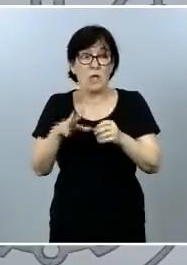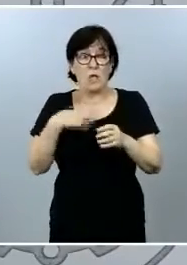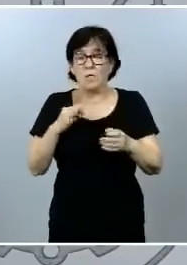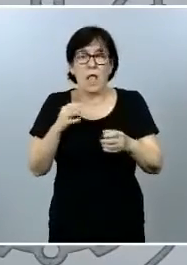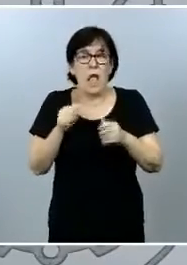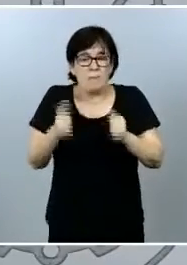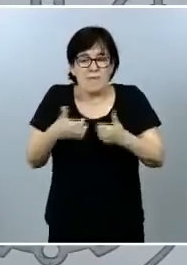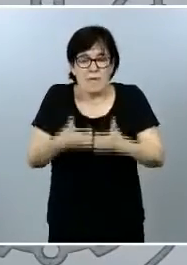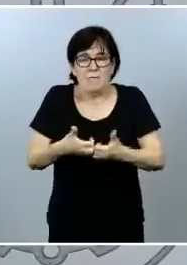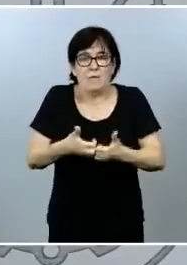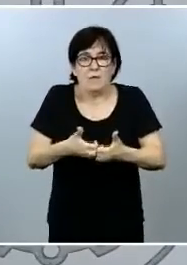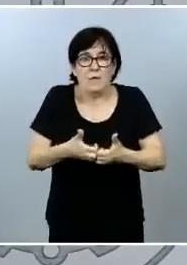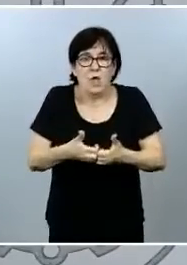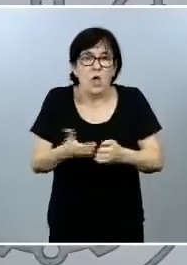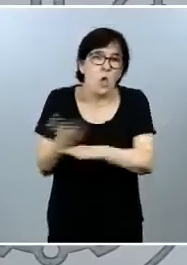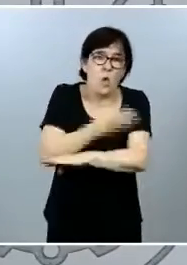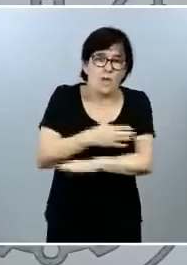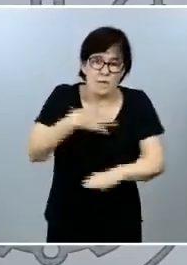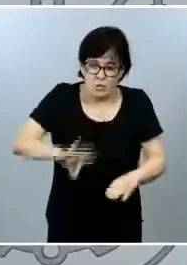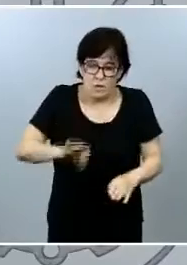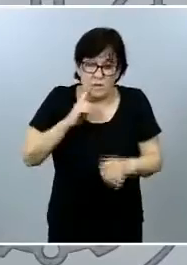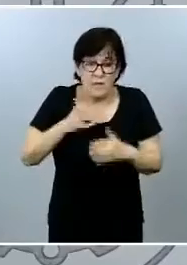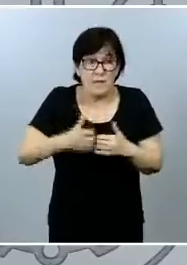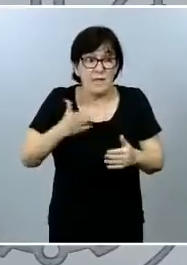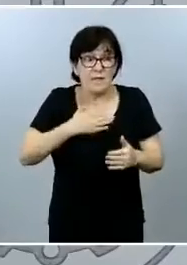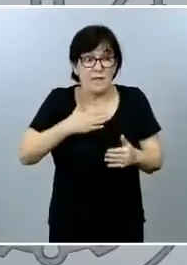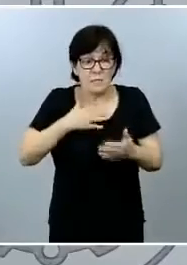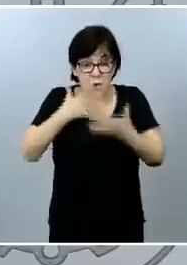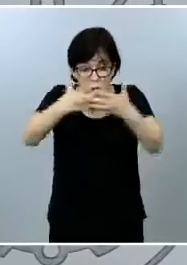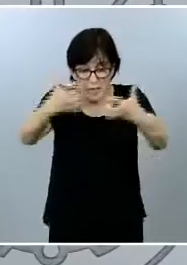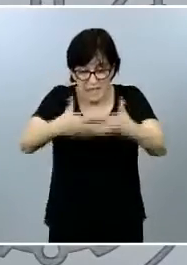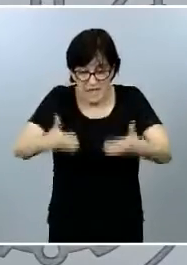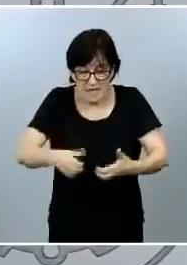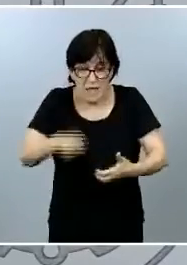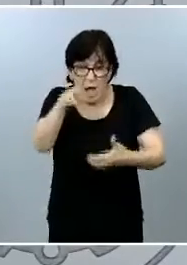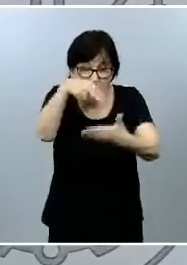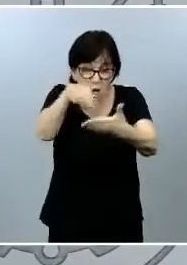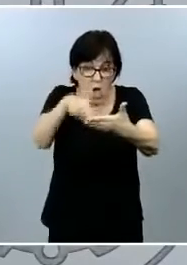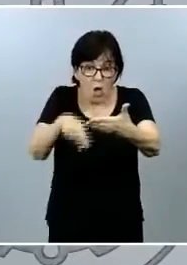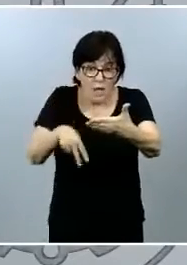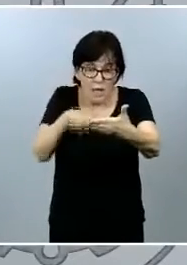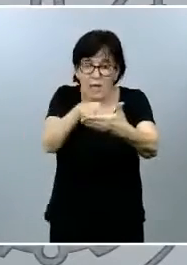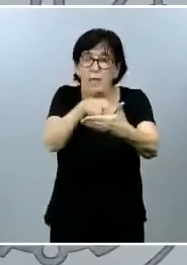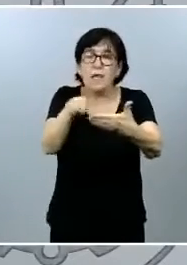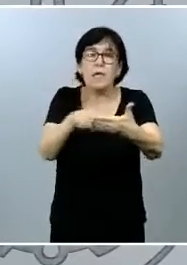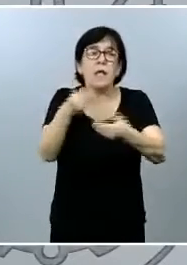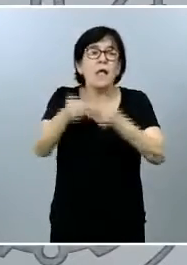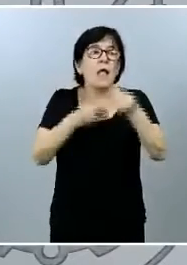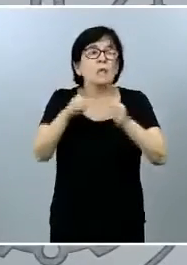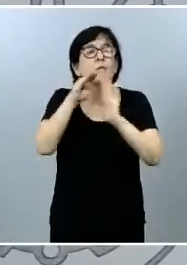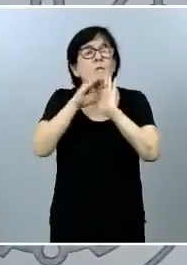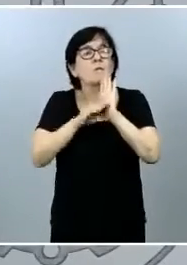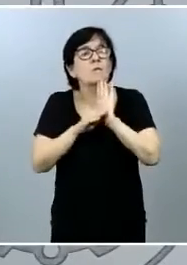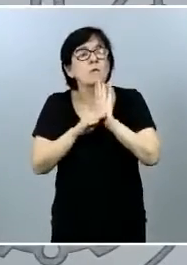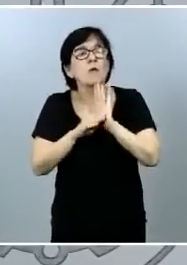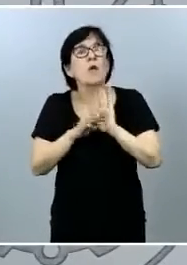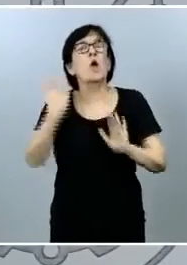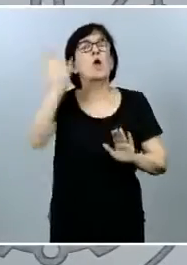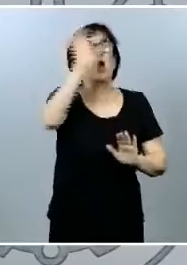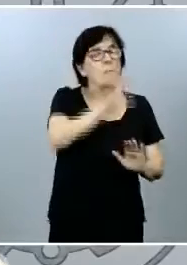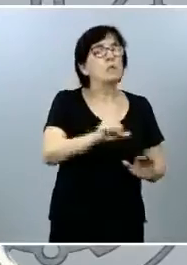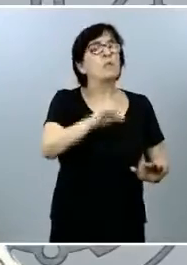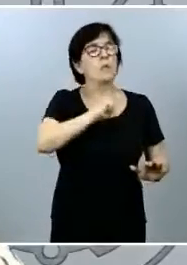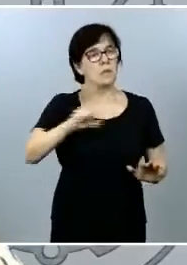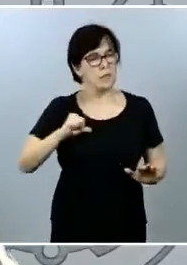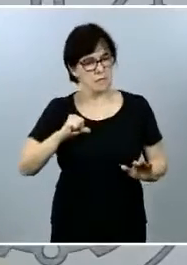a la mayor brevedad posible y el propio texto si ustedes lo leen establece el que las comunidades autónomas con